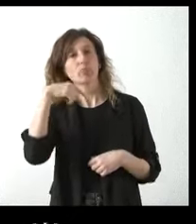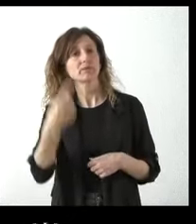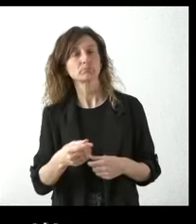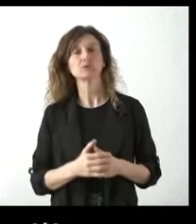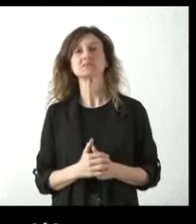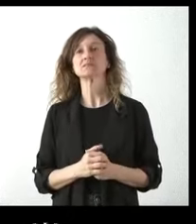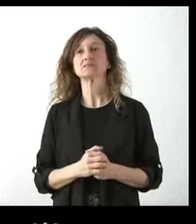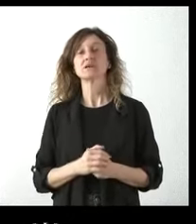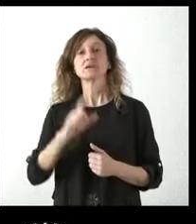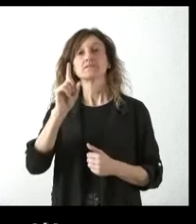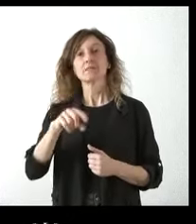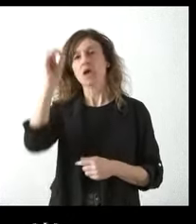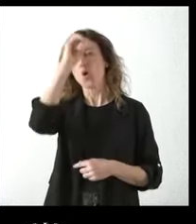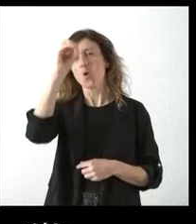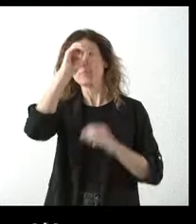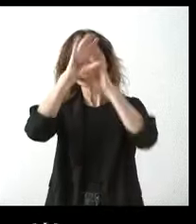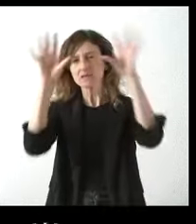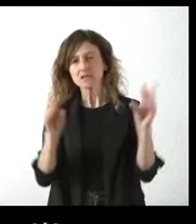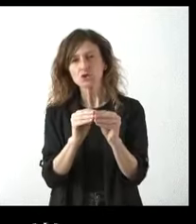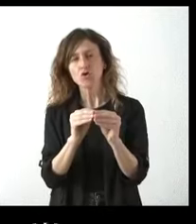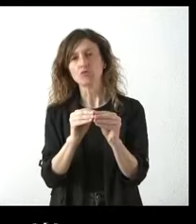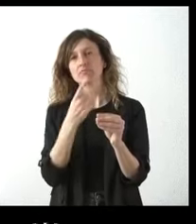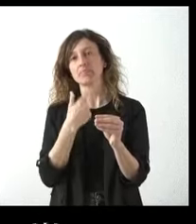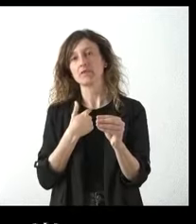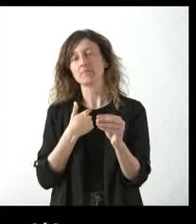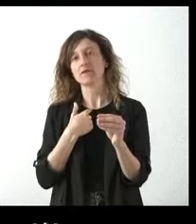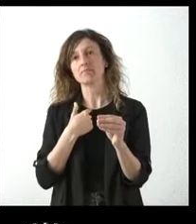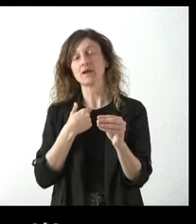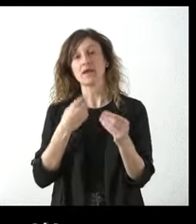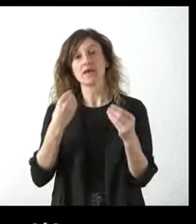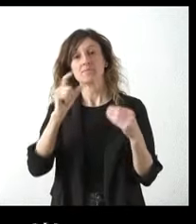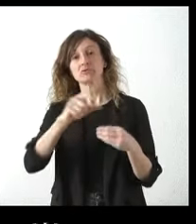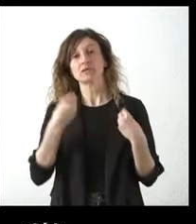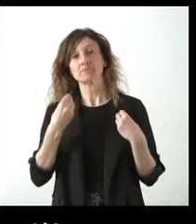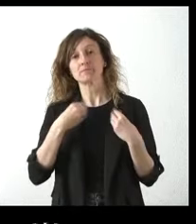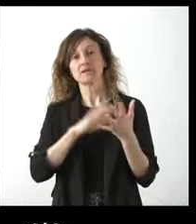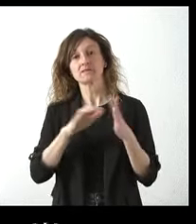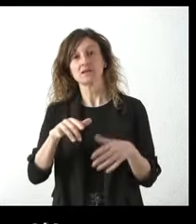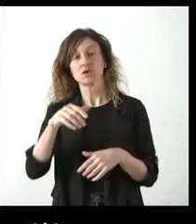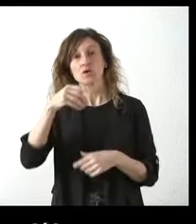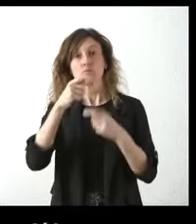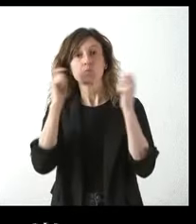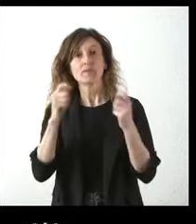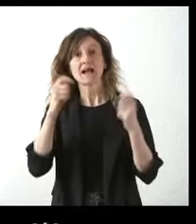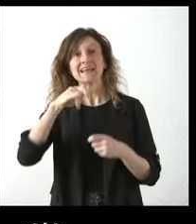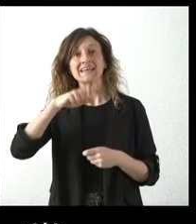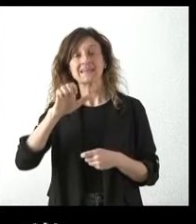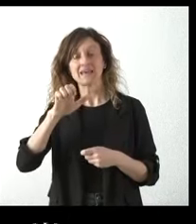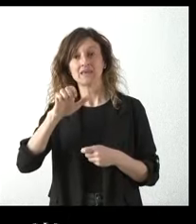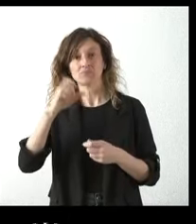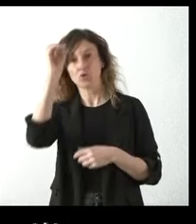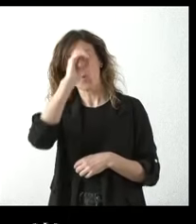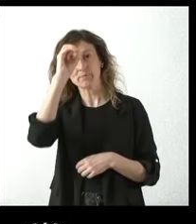Y también quería pedirle una valoración de los datos de evolución de la población de Castilla y León que ha publicado hoy el INE y las